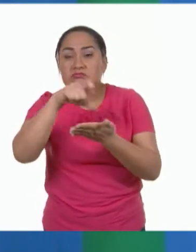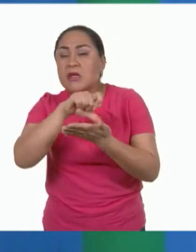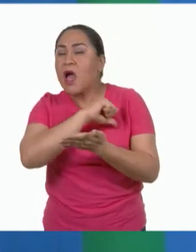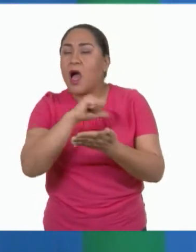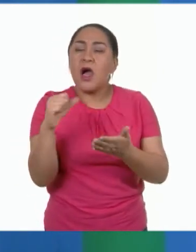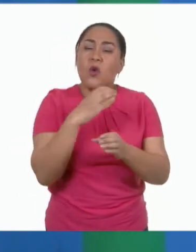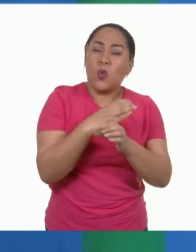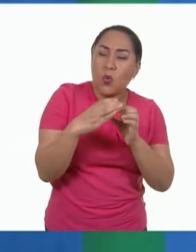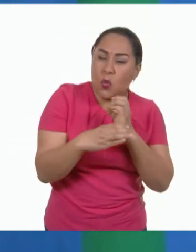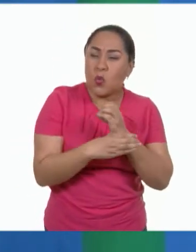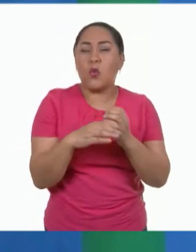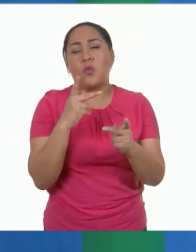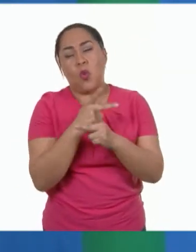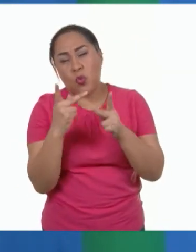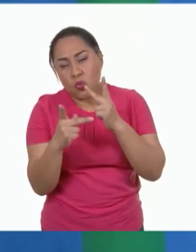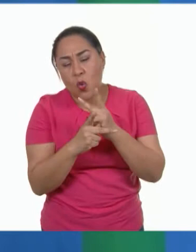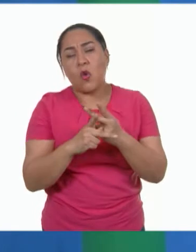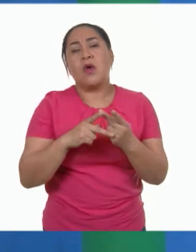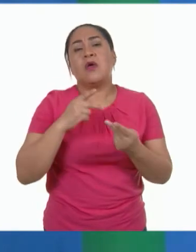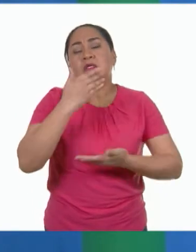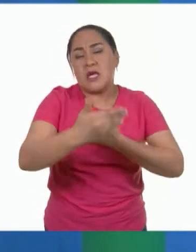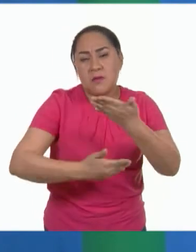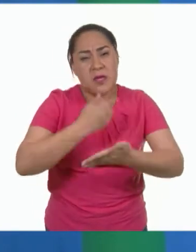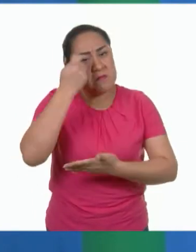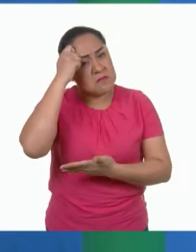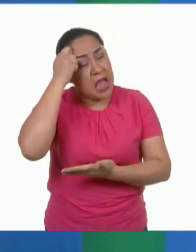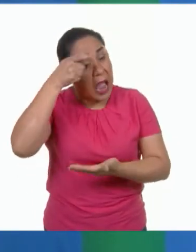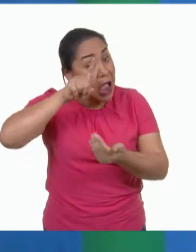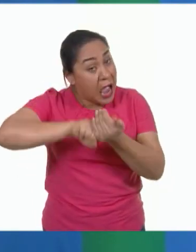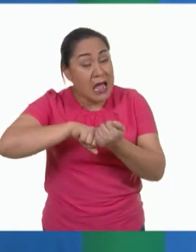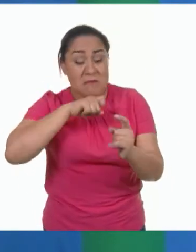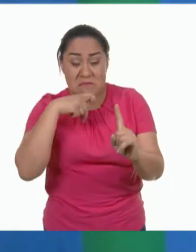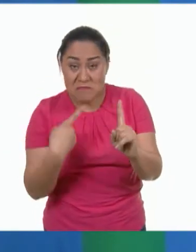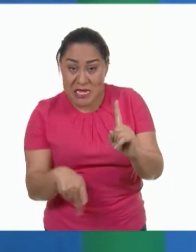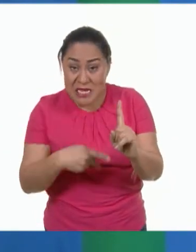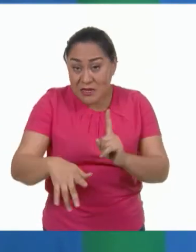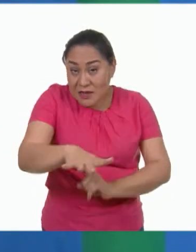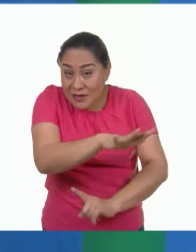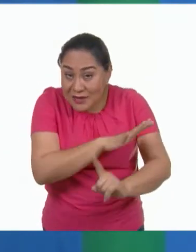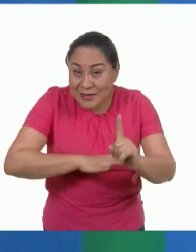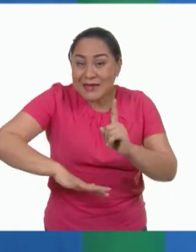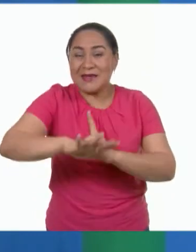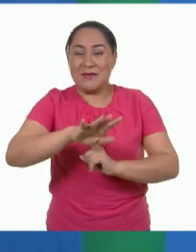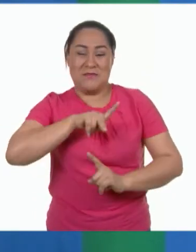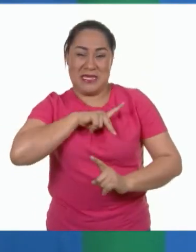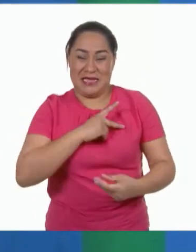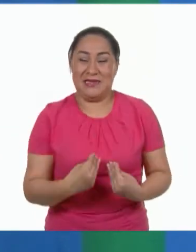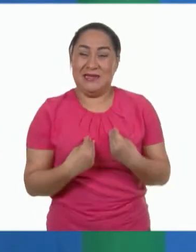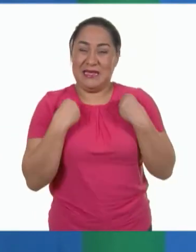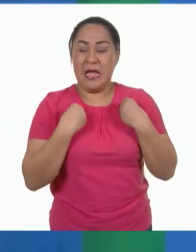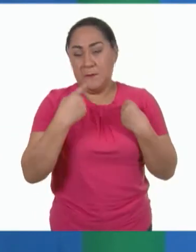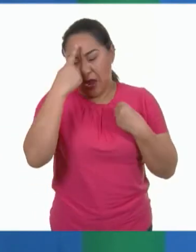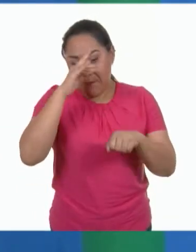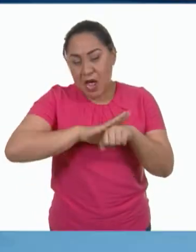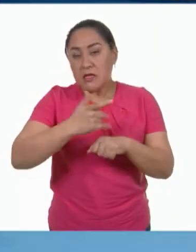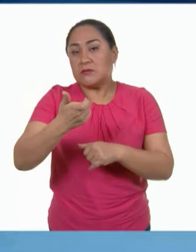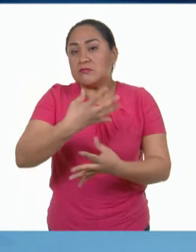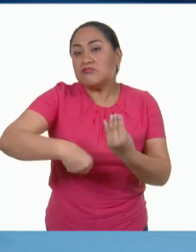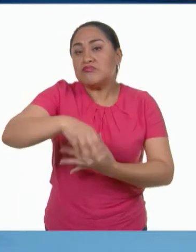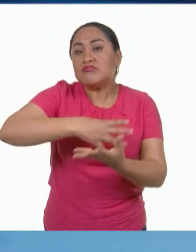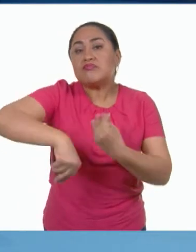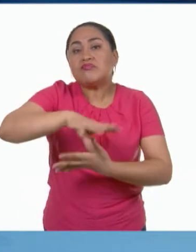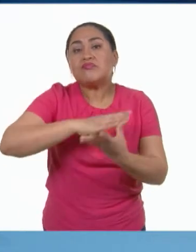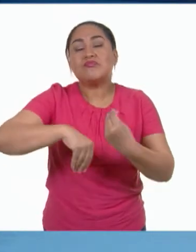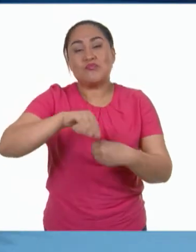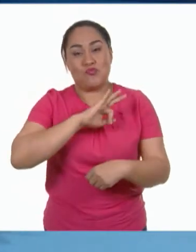bienes y servicios producidos dentro de nuestra comunidad para promover la actividad económica de nuestro entorno. De